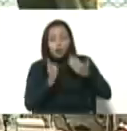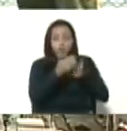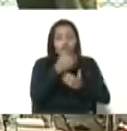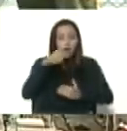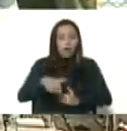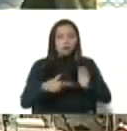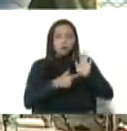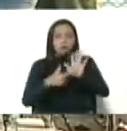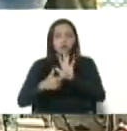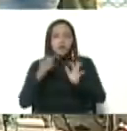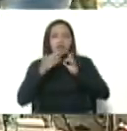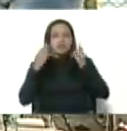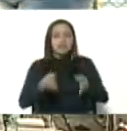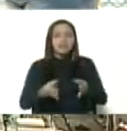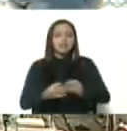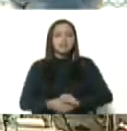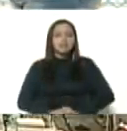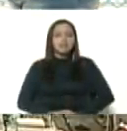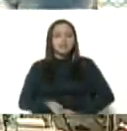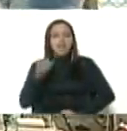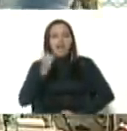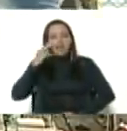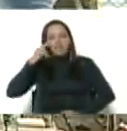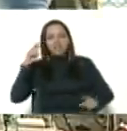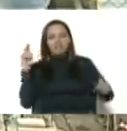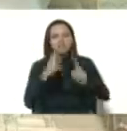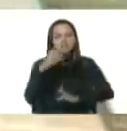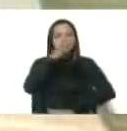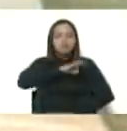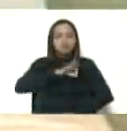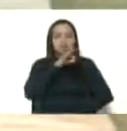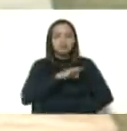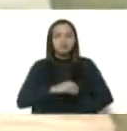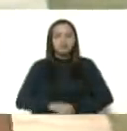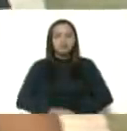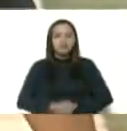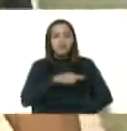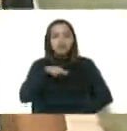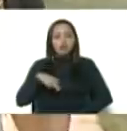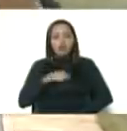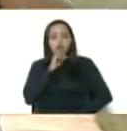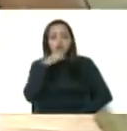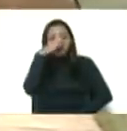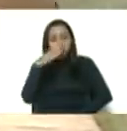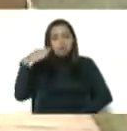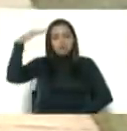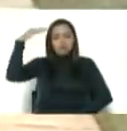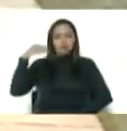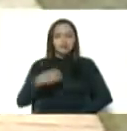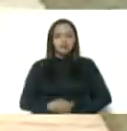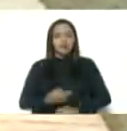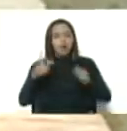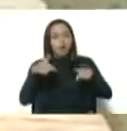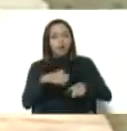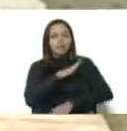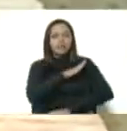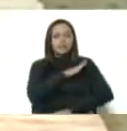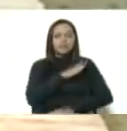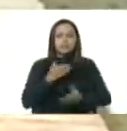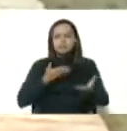realidad, a que fueran vistos por la sociedad, que son nuestros adultos mayores, presidente, hoy tenemos